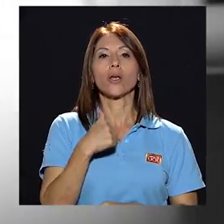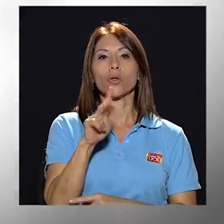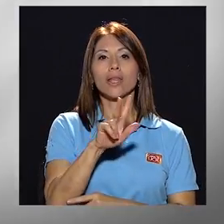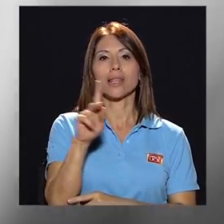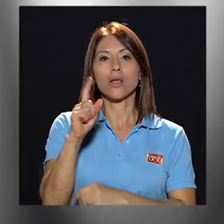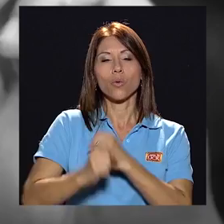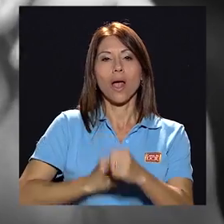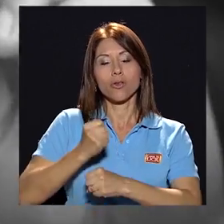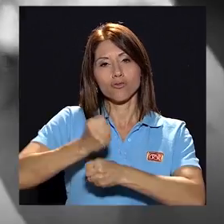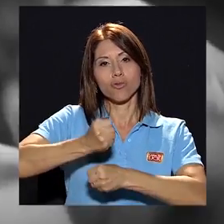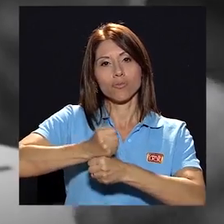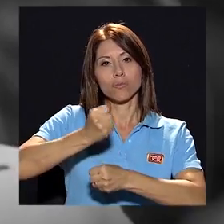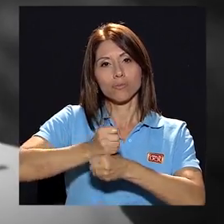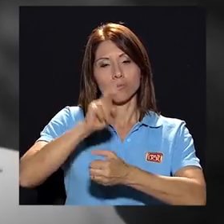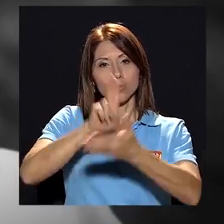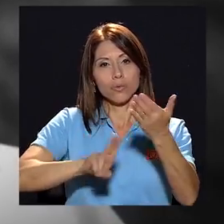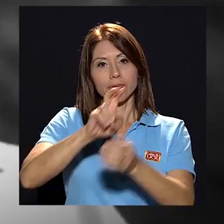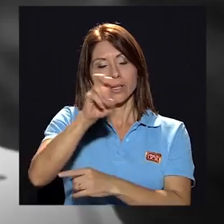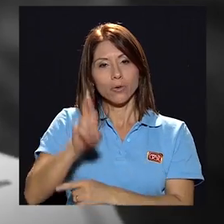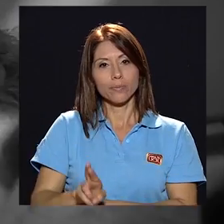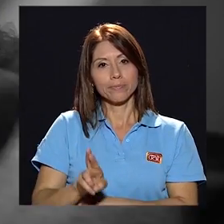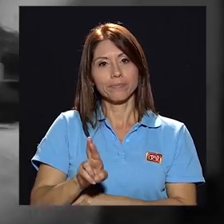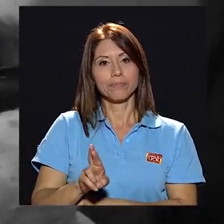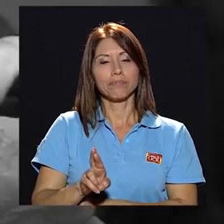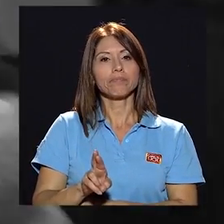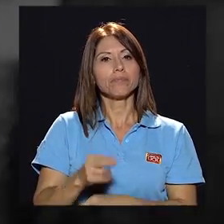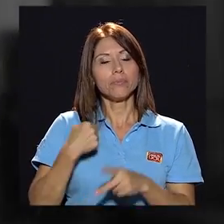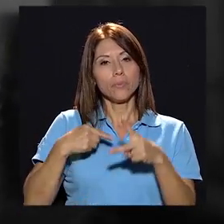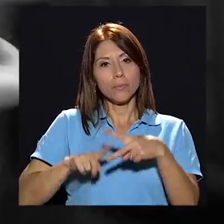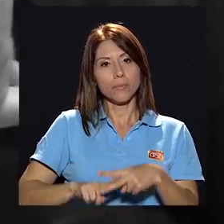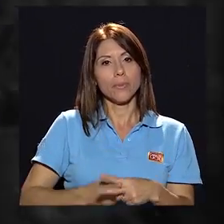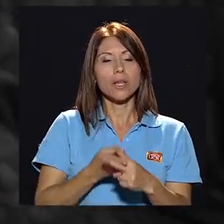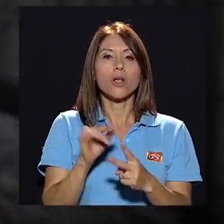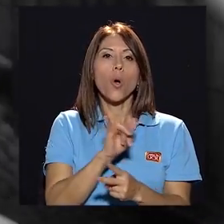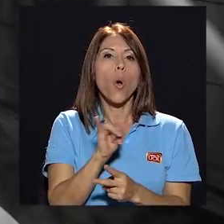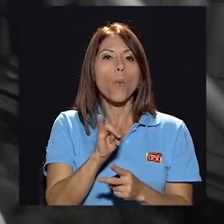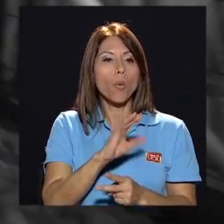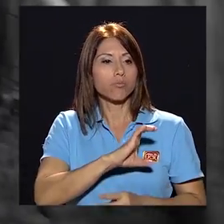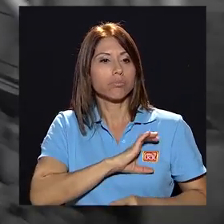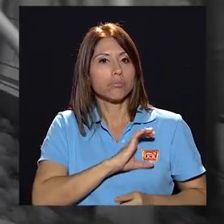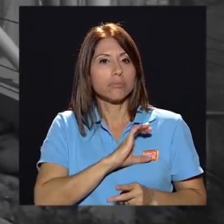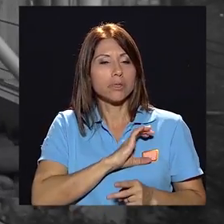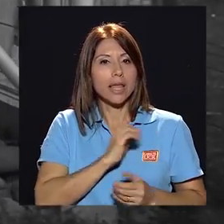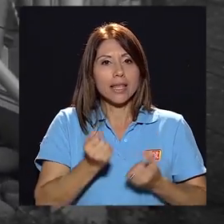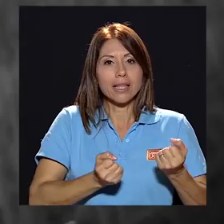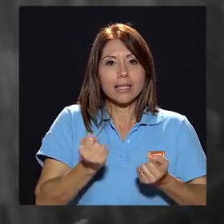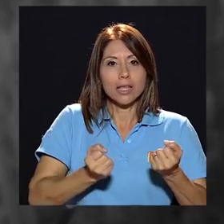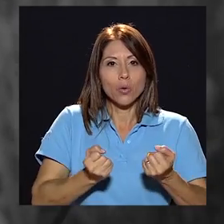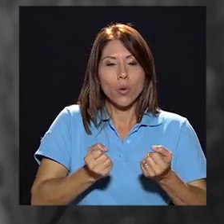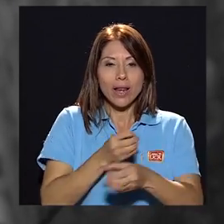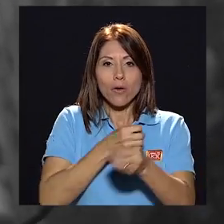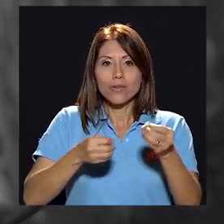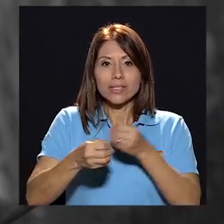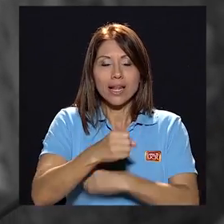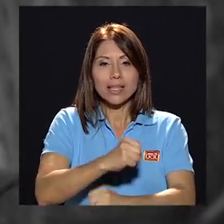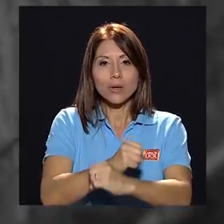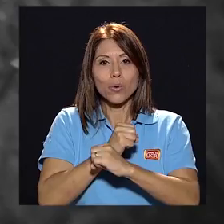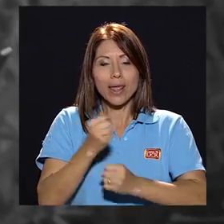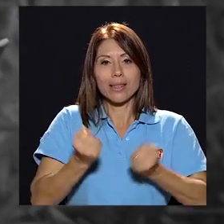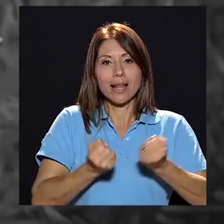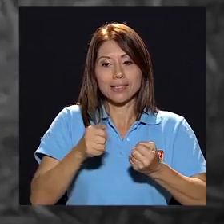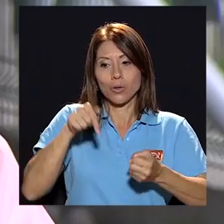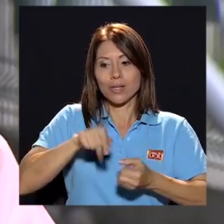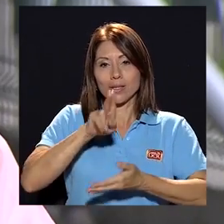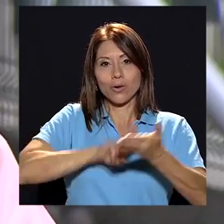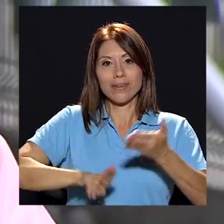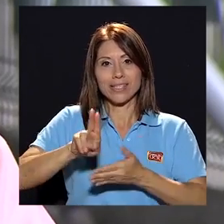yo tengo 31 años de ser funcionario en la Universidad de Costa Rica. Inicié como inspector de tránsito en la oficina de seguridad de tránsito de